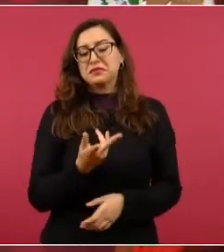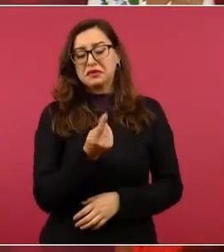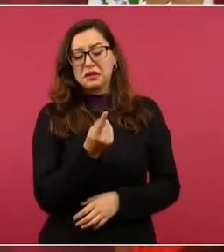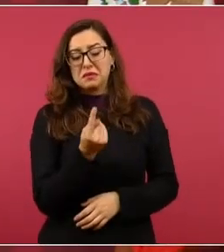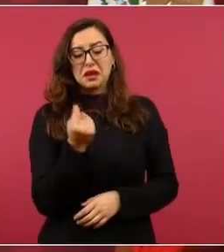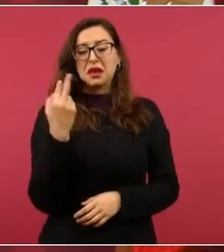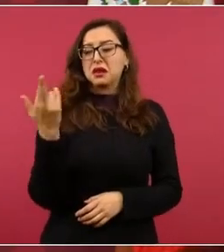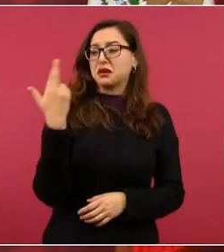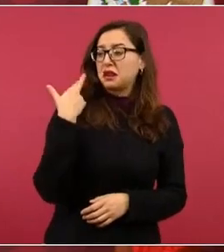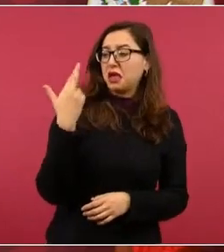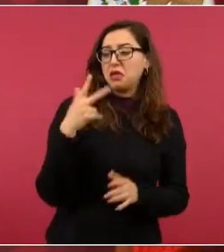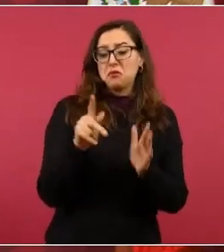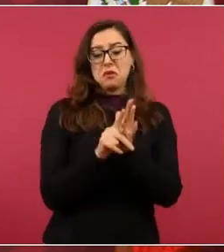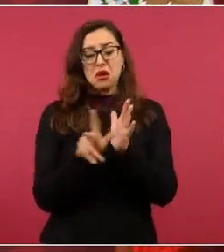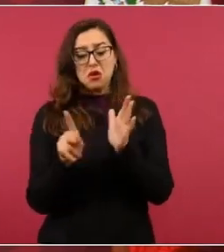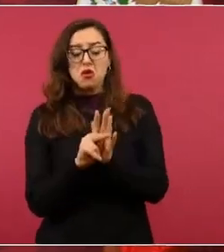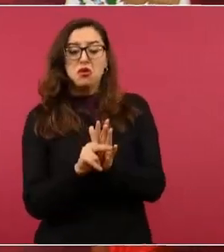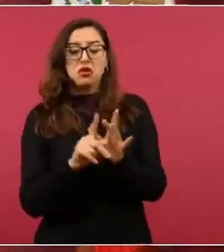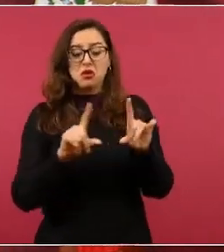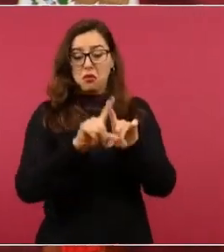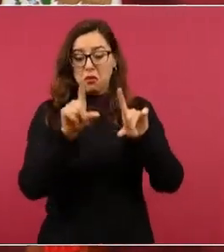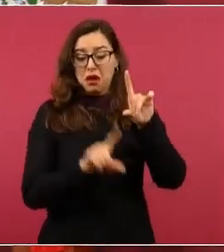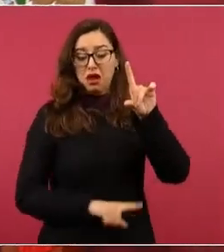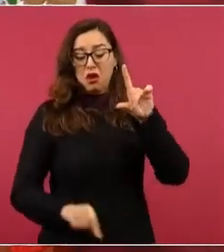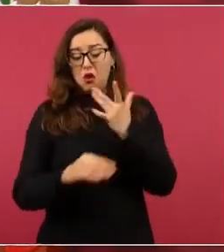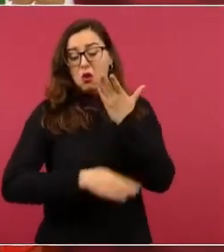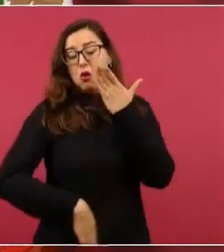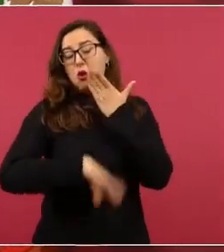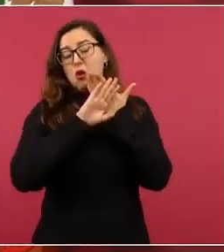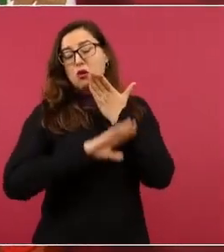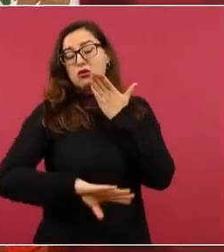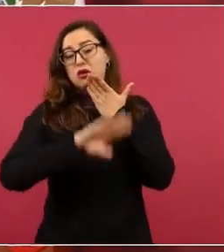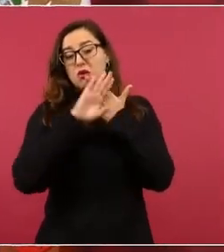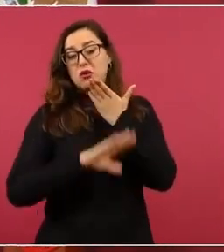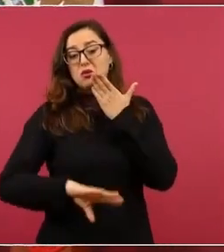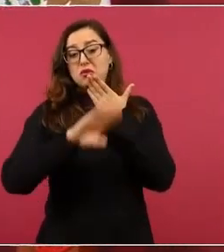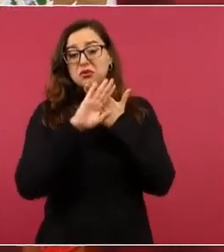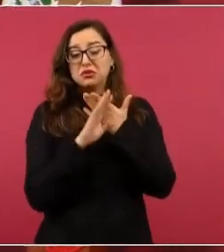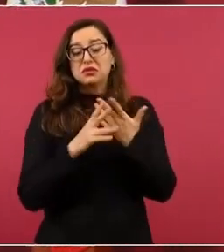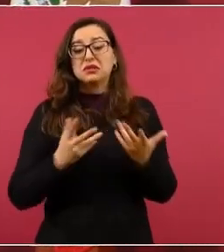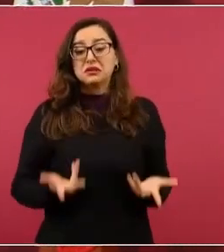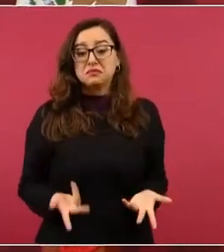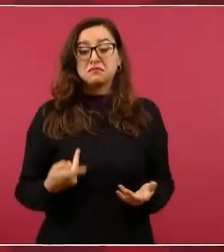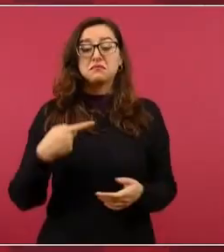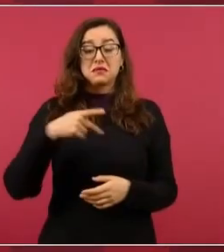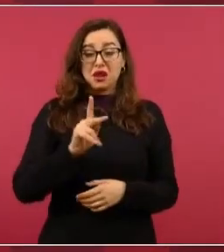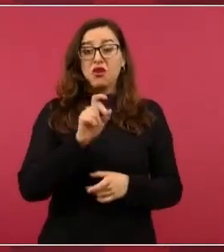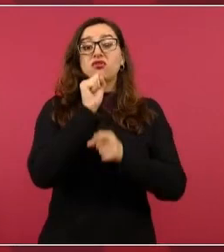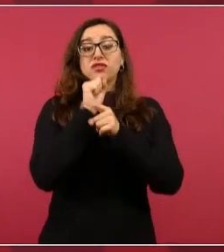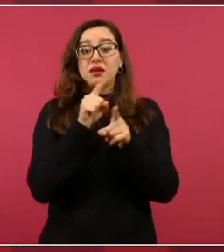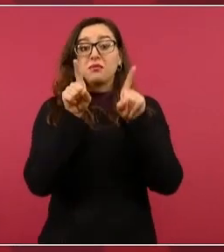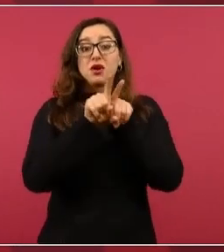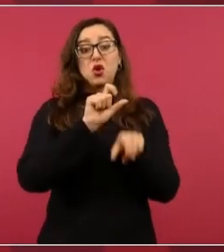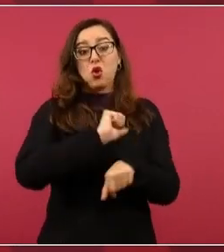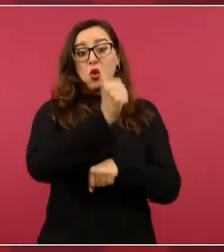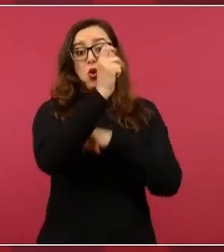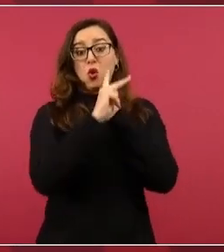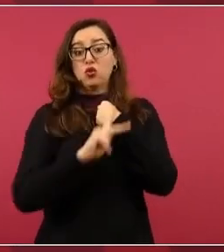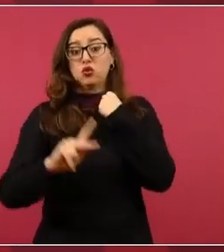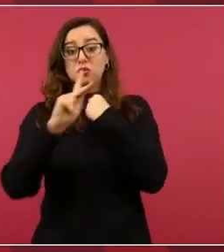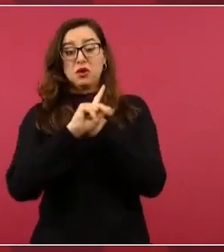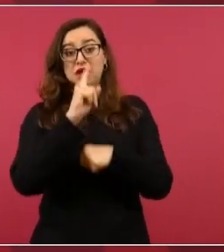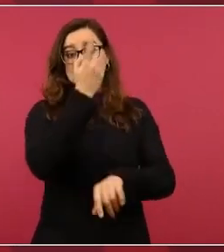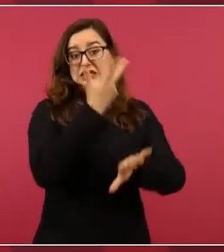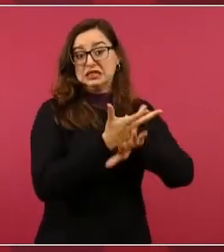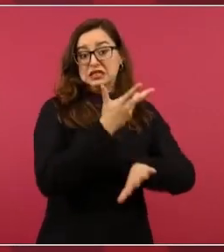excepciones, ahora hasta pasquines famosos como el New York